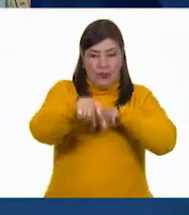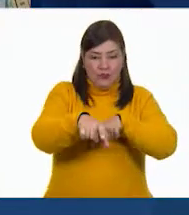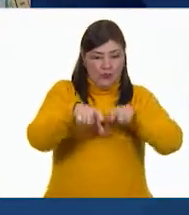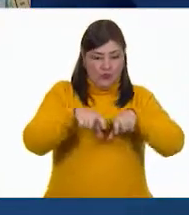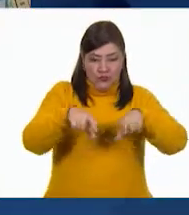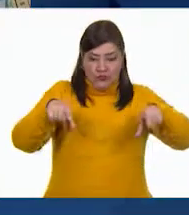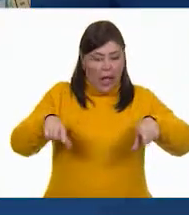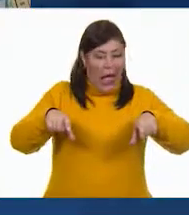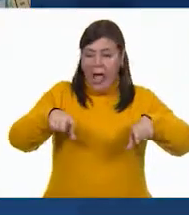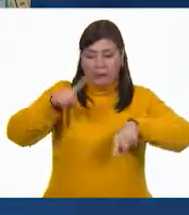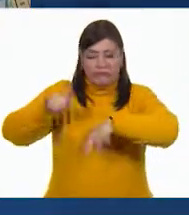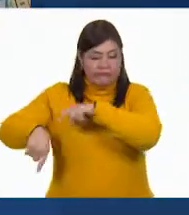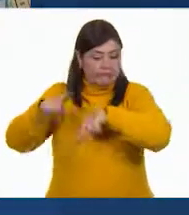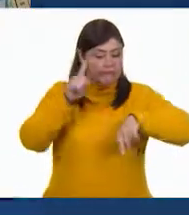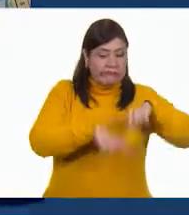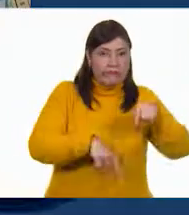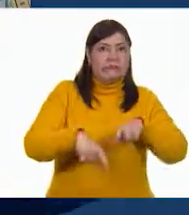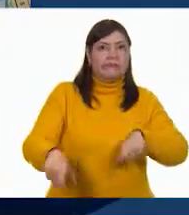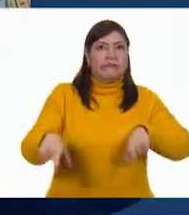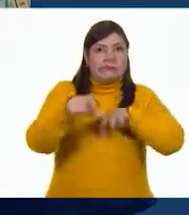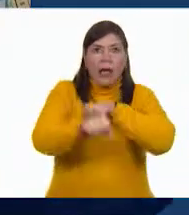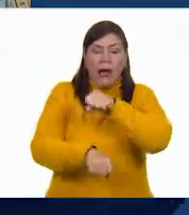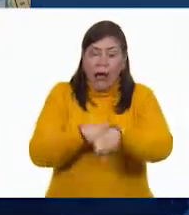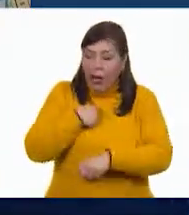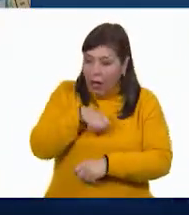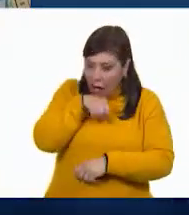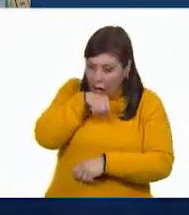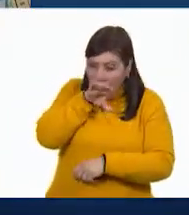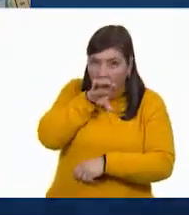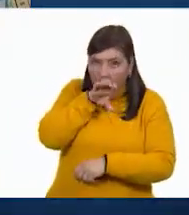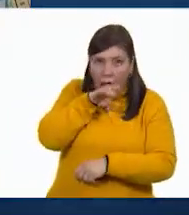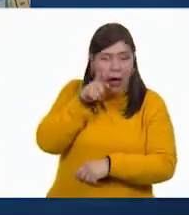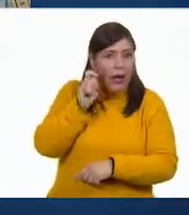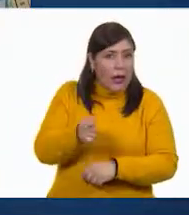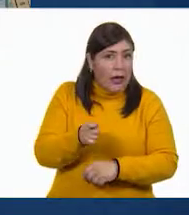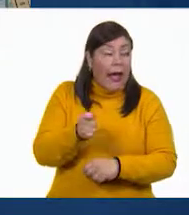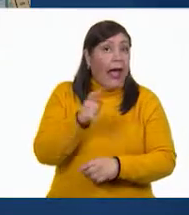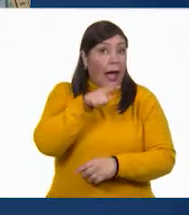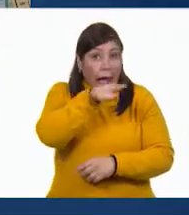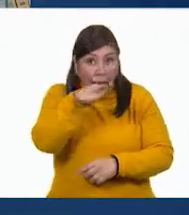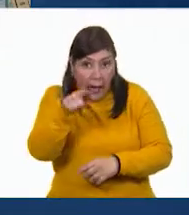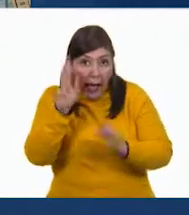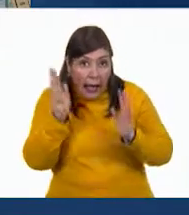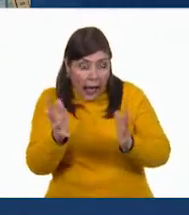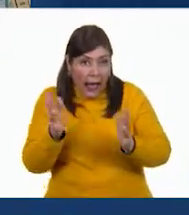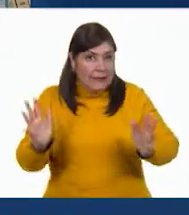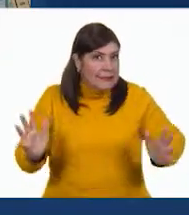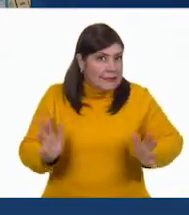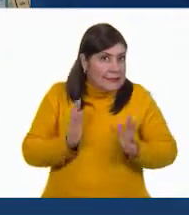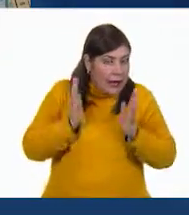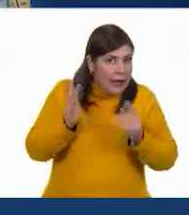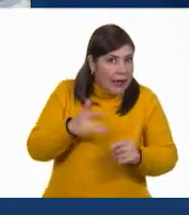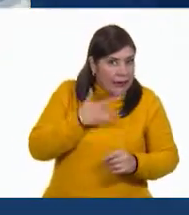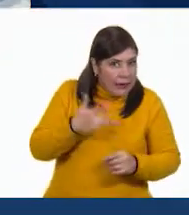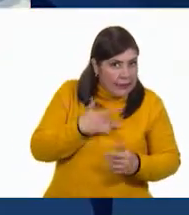¡Eso me dejó por la boca abierta! ¿Alguna vez ustedes se han sorprendido?